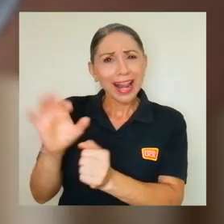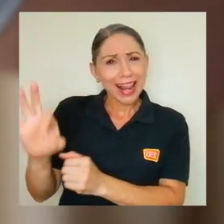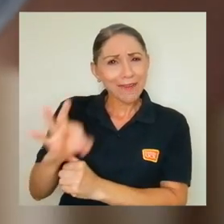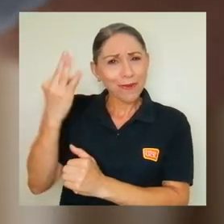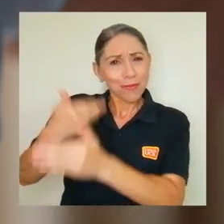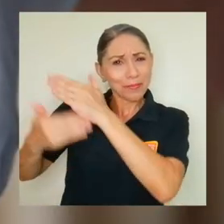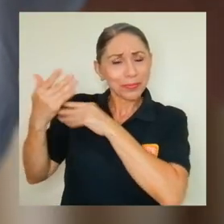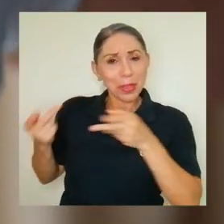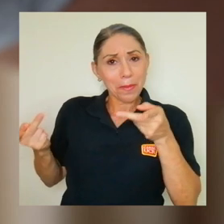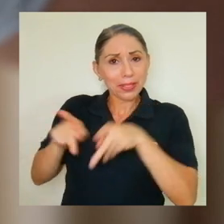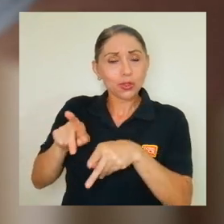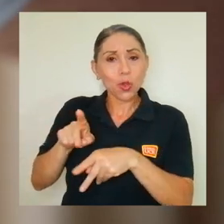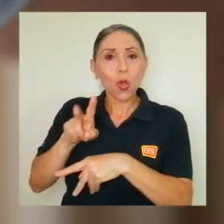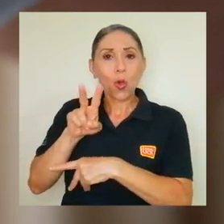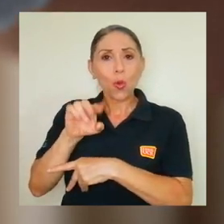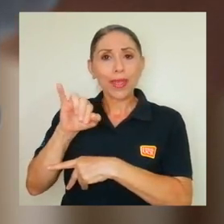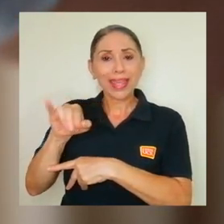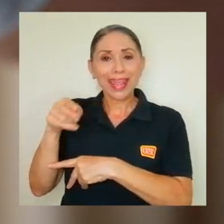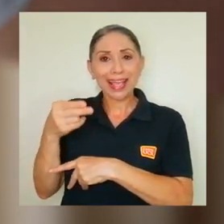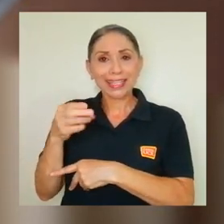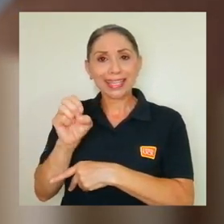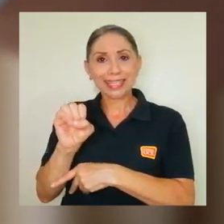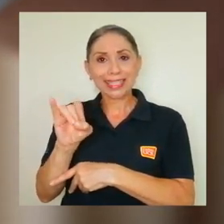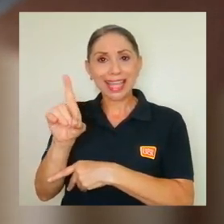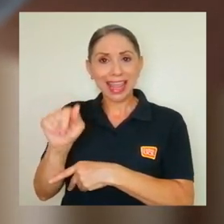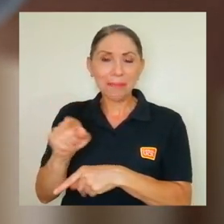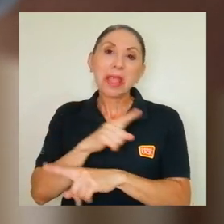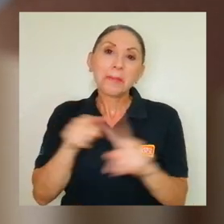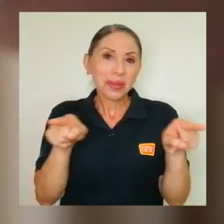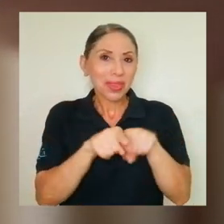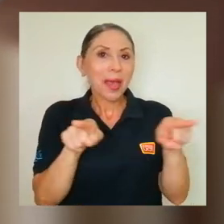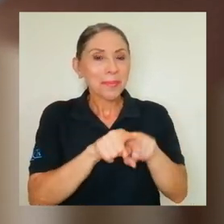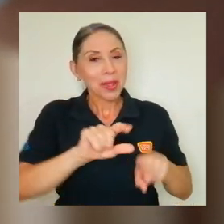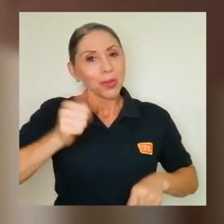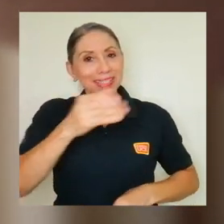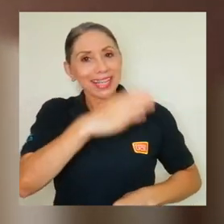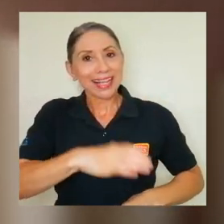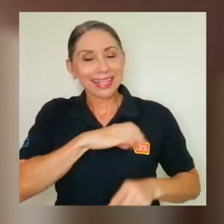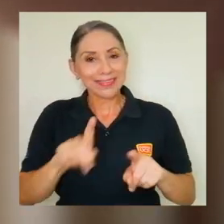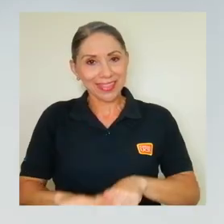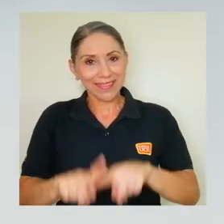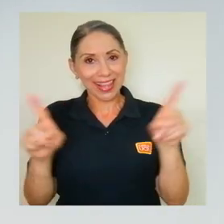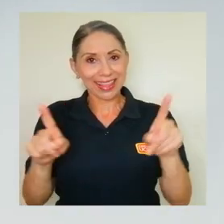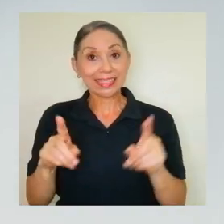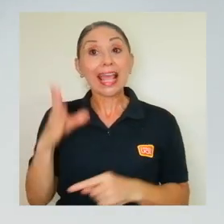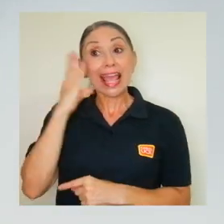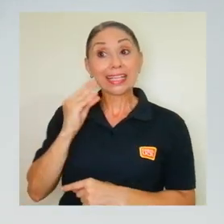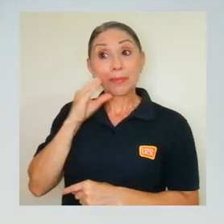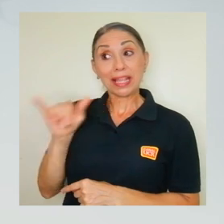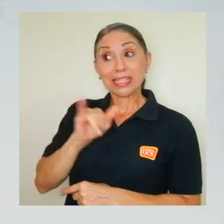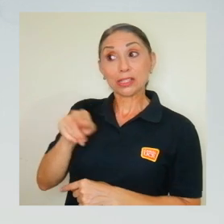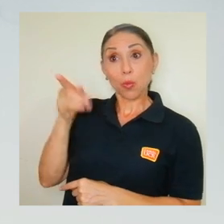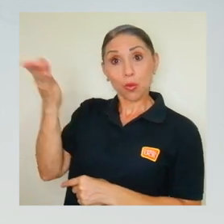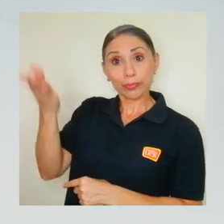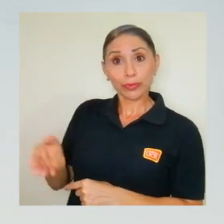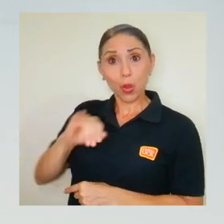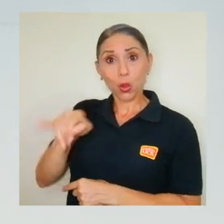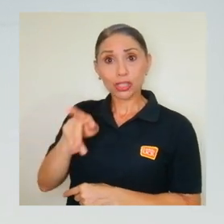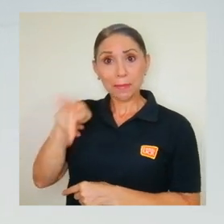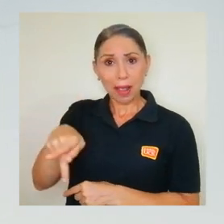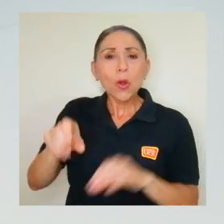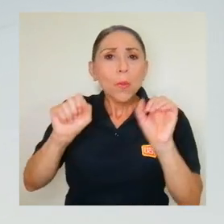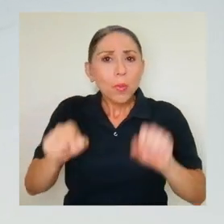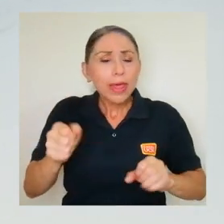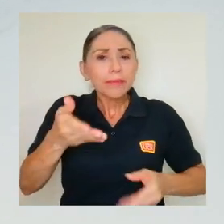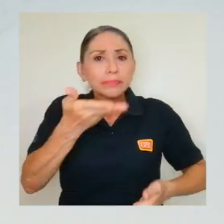con la del VH-SIDA, pero en otros aspectos pueden ser también muy diferentes, ¿no? Experiencias como las de José Pablo permiten